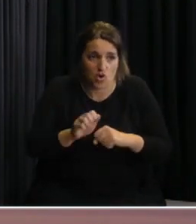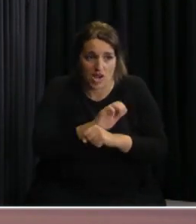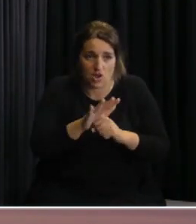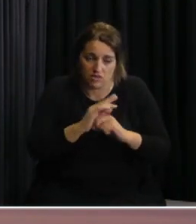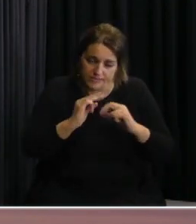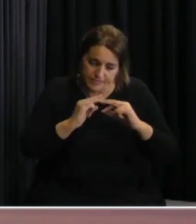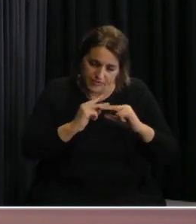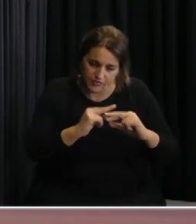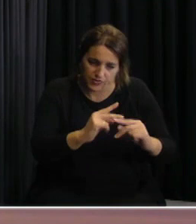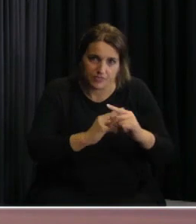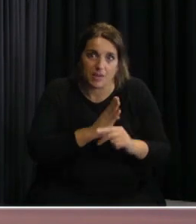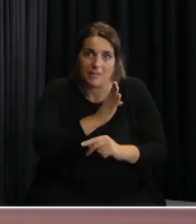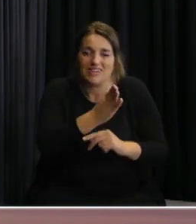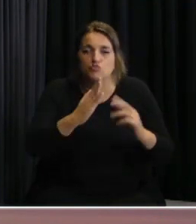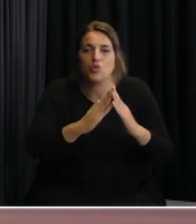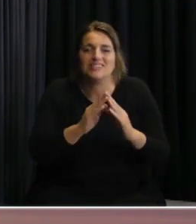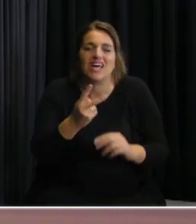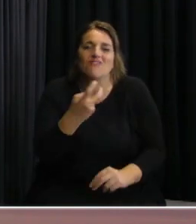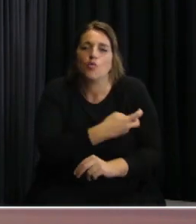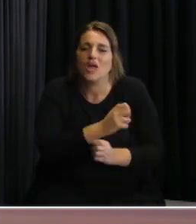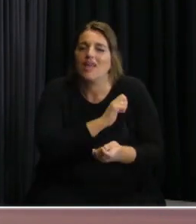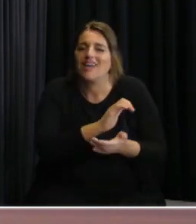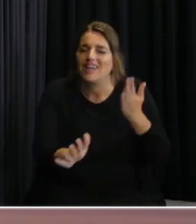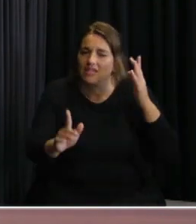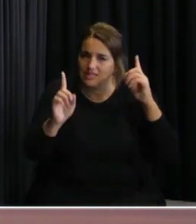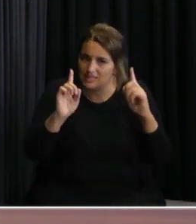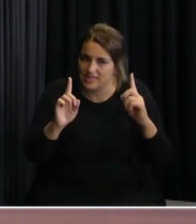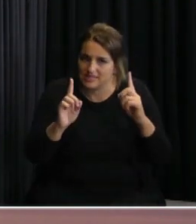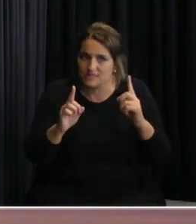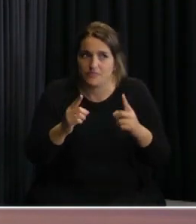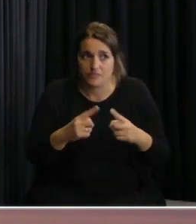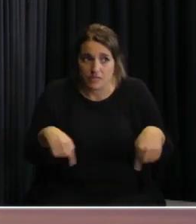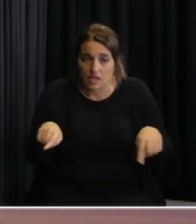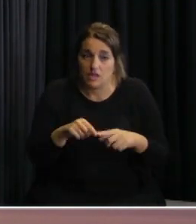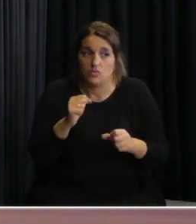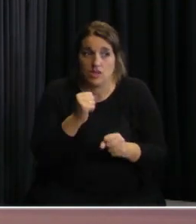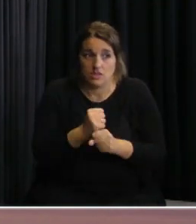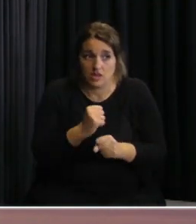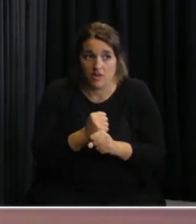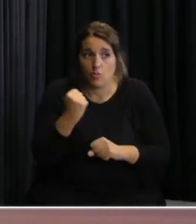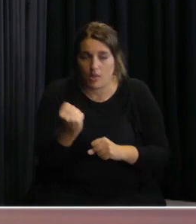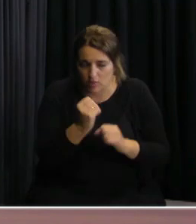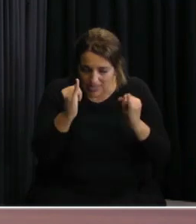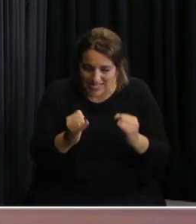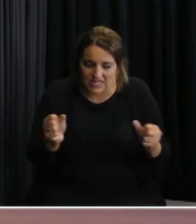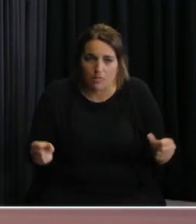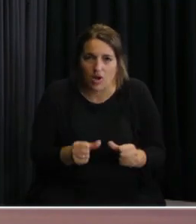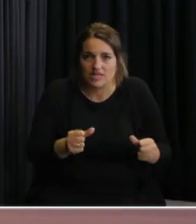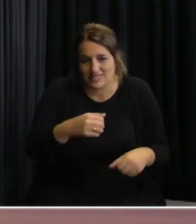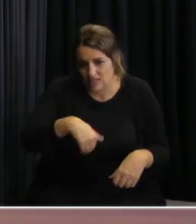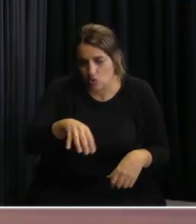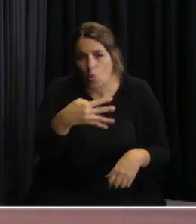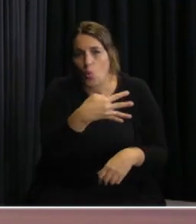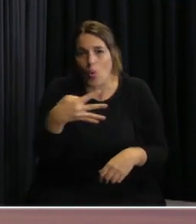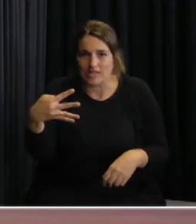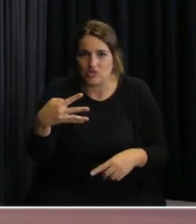para ir a vacunarlos a domicilio sin ningún costo y esto es una tarea muy importante que vamos a estar desarrollando durante 4 semanas